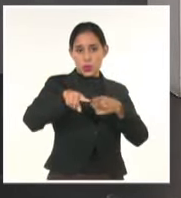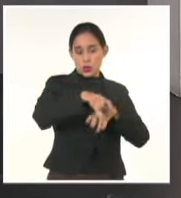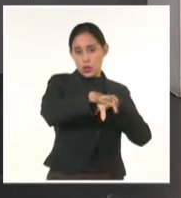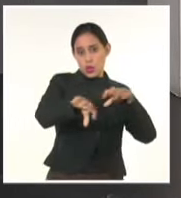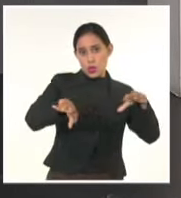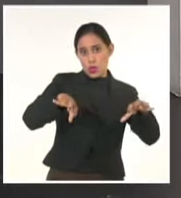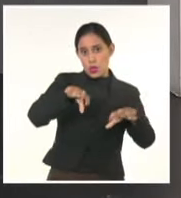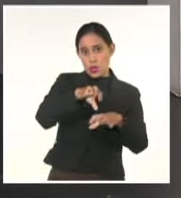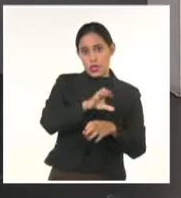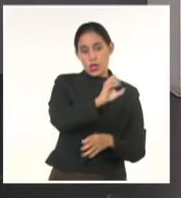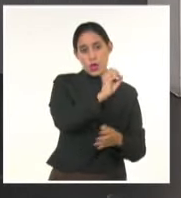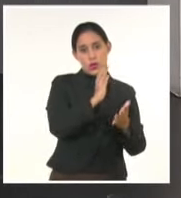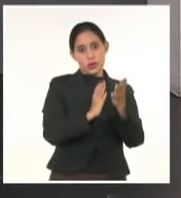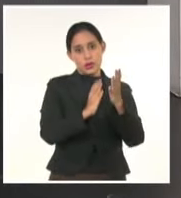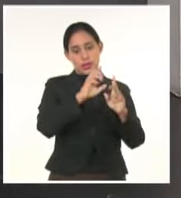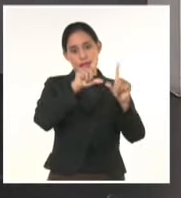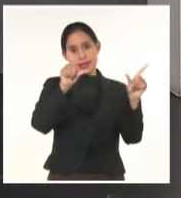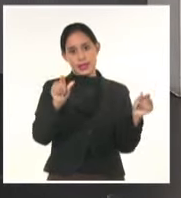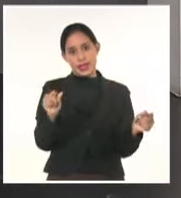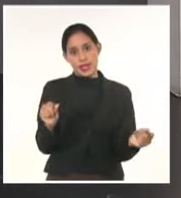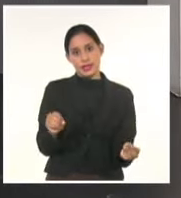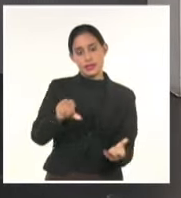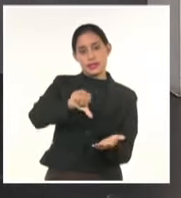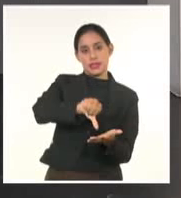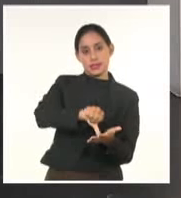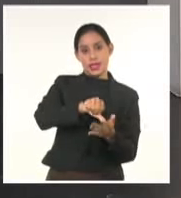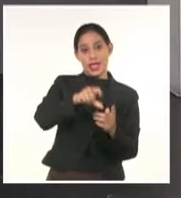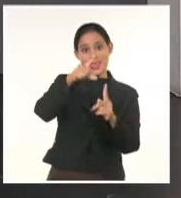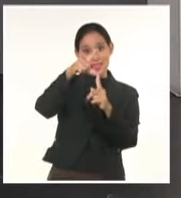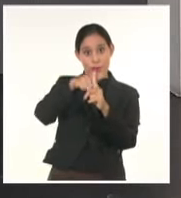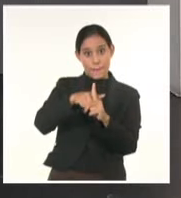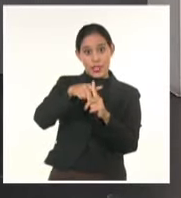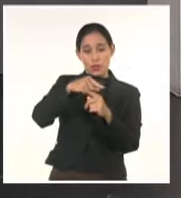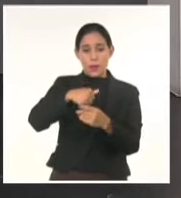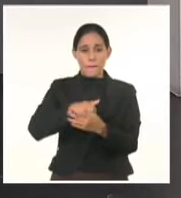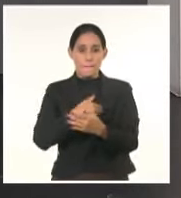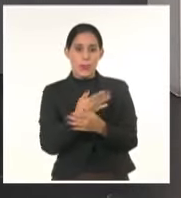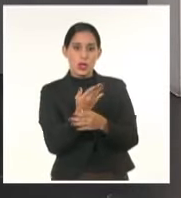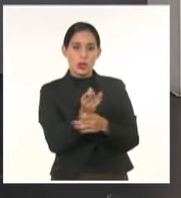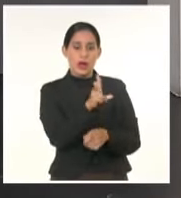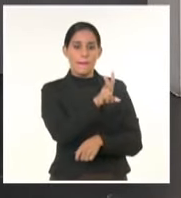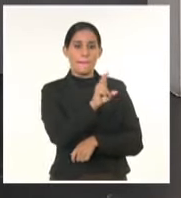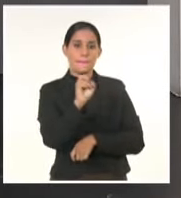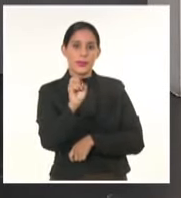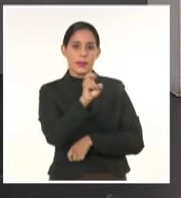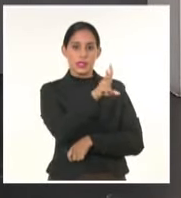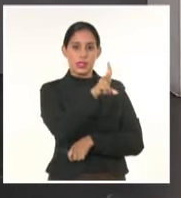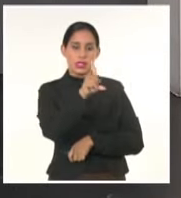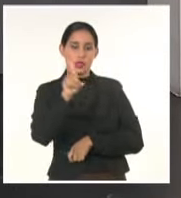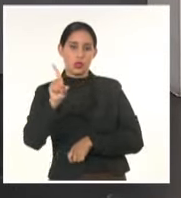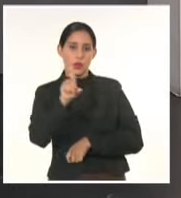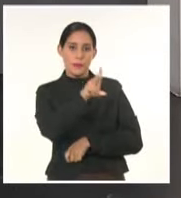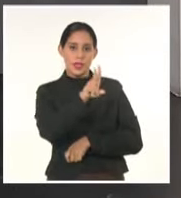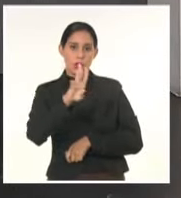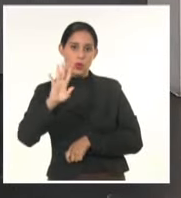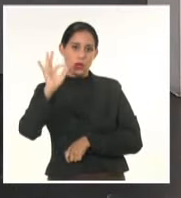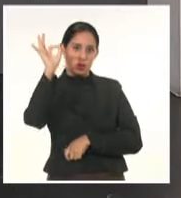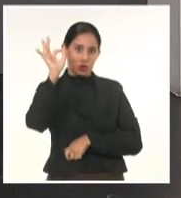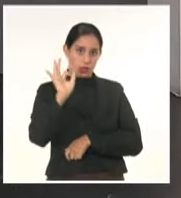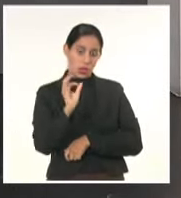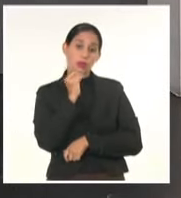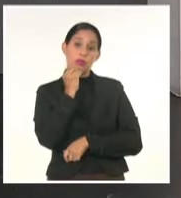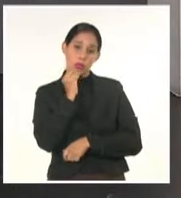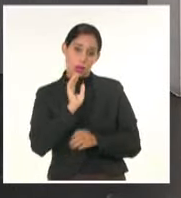en las regiones occidental y central. Las temperaturas mínimas en la madrugada estarán entre 21 y 24 grados Celsius pueden ser